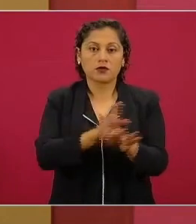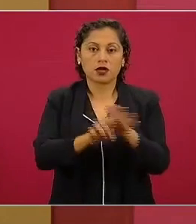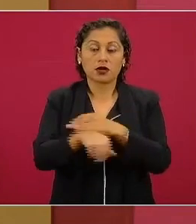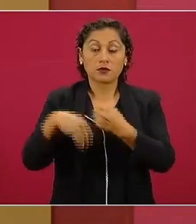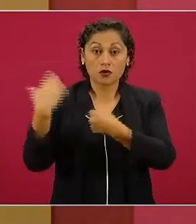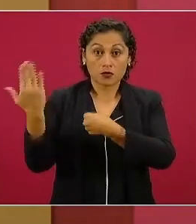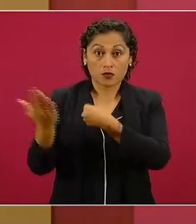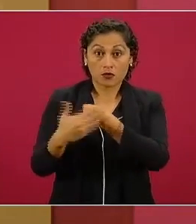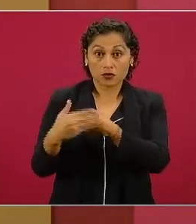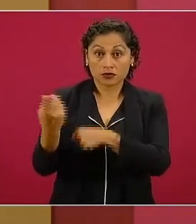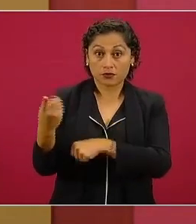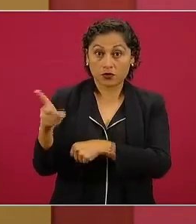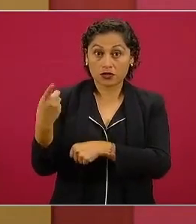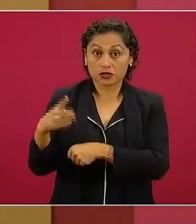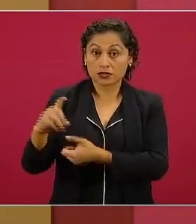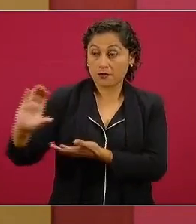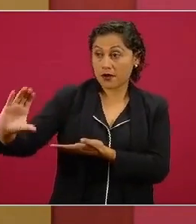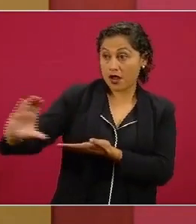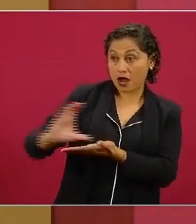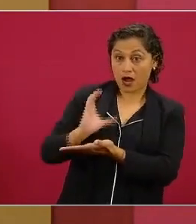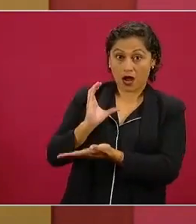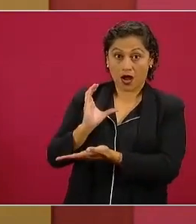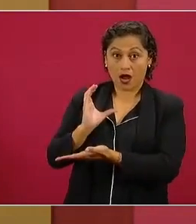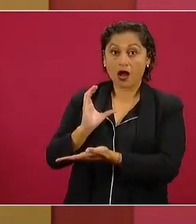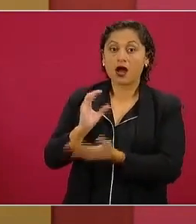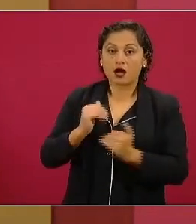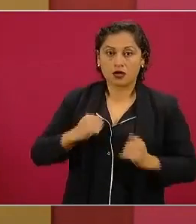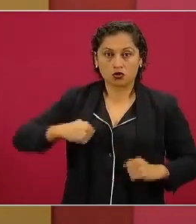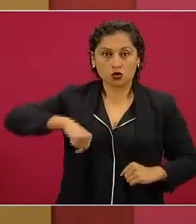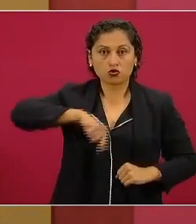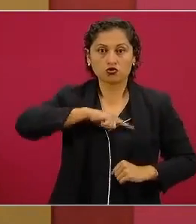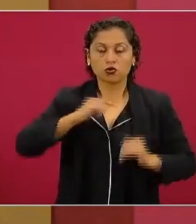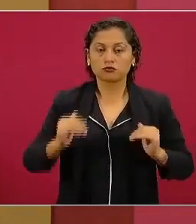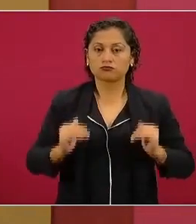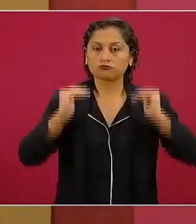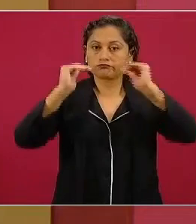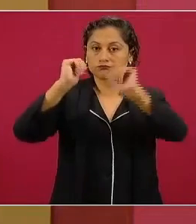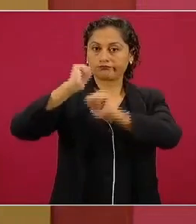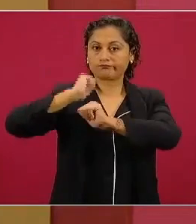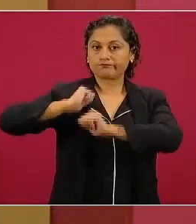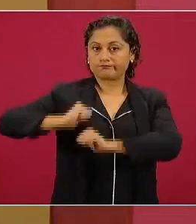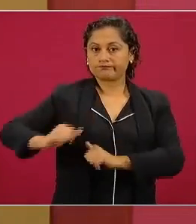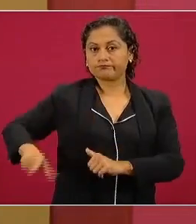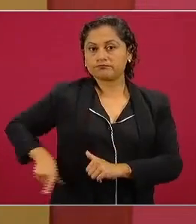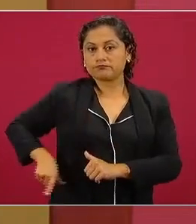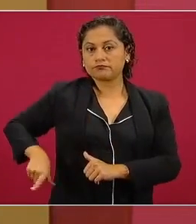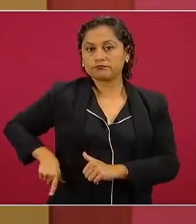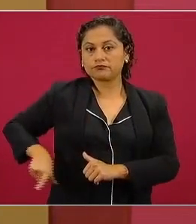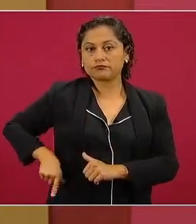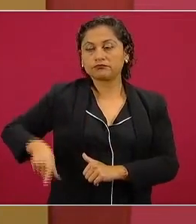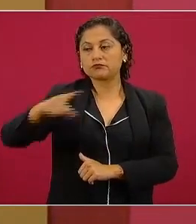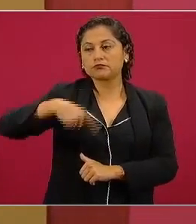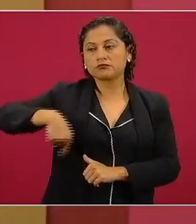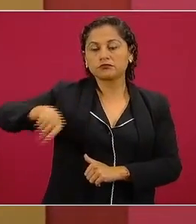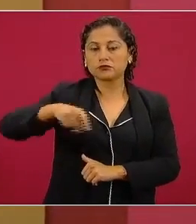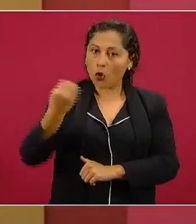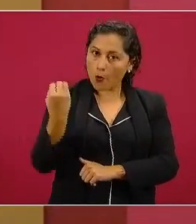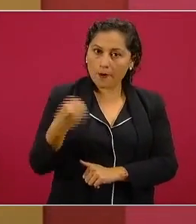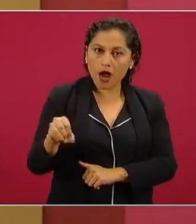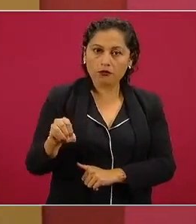Guinaldo, los altos funcionarios públicos, los que lo decidan de manera voluntaria.